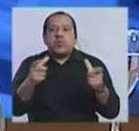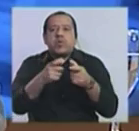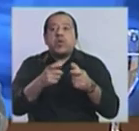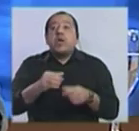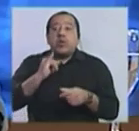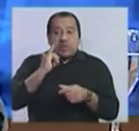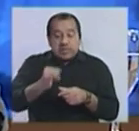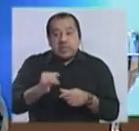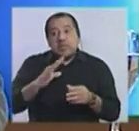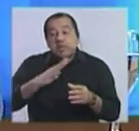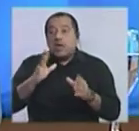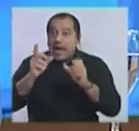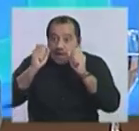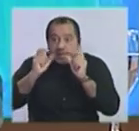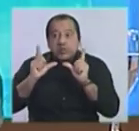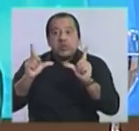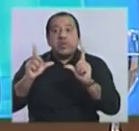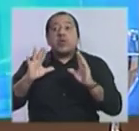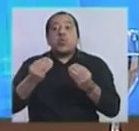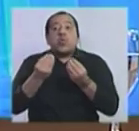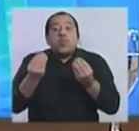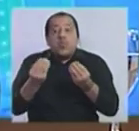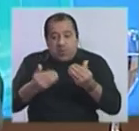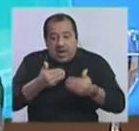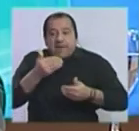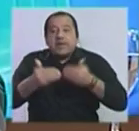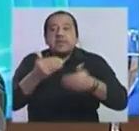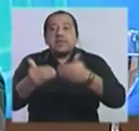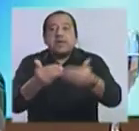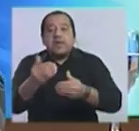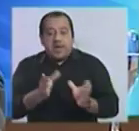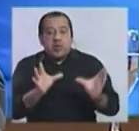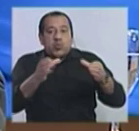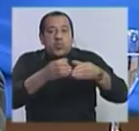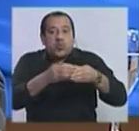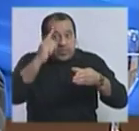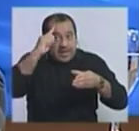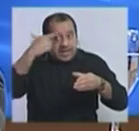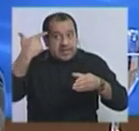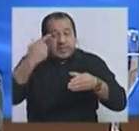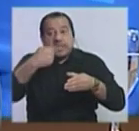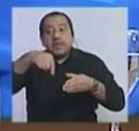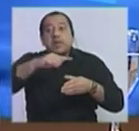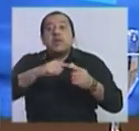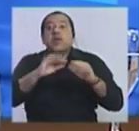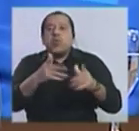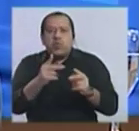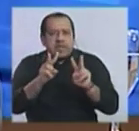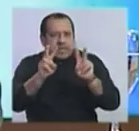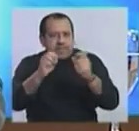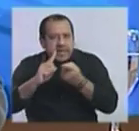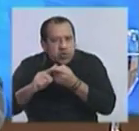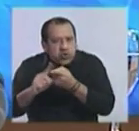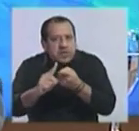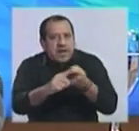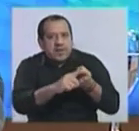que hay que ver es cómo esto avanza del lado de la oposición, por un lado, en esta alianza, si es alianza,